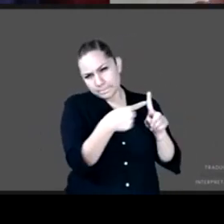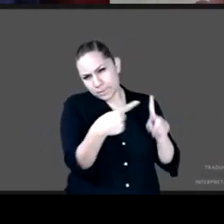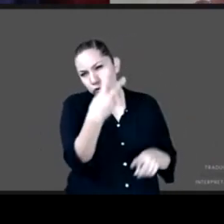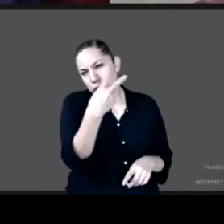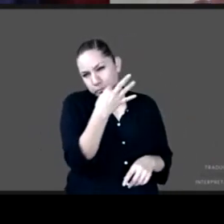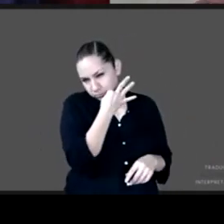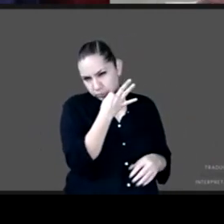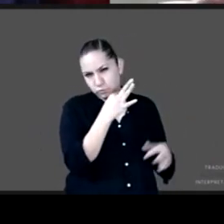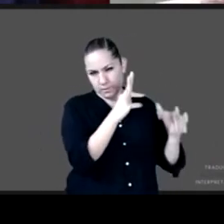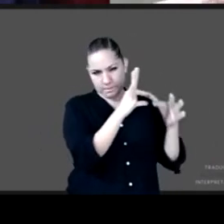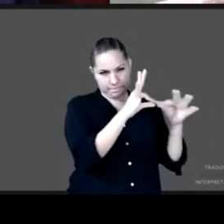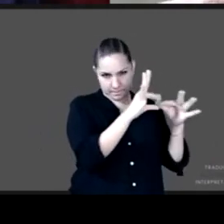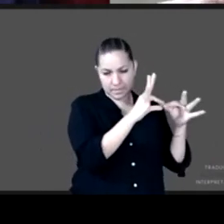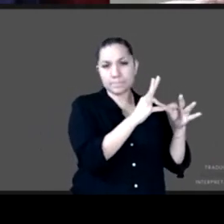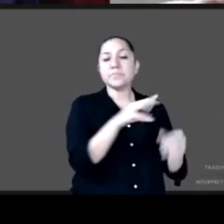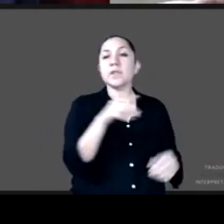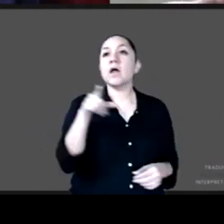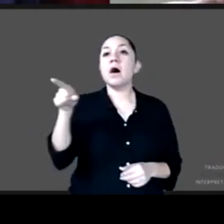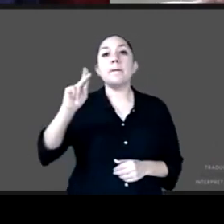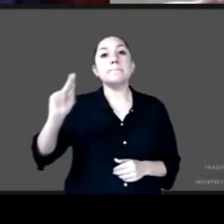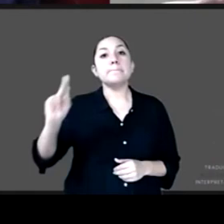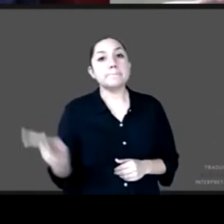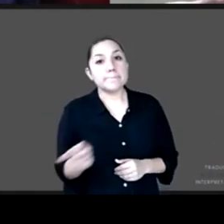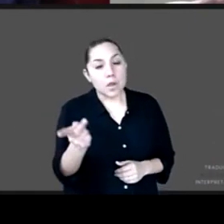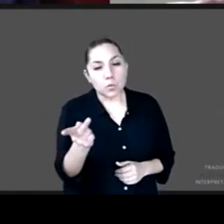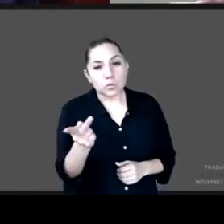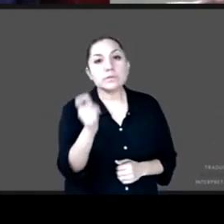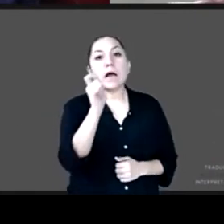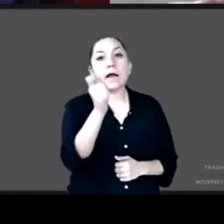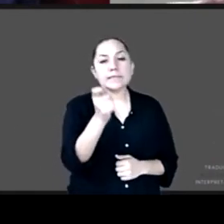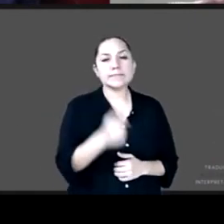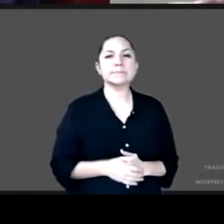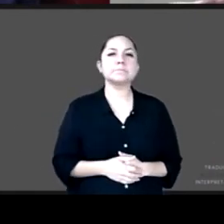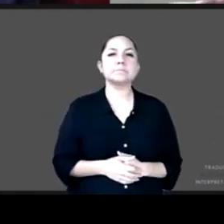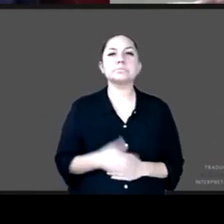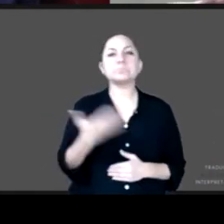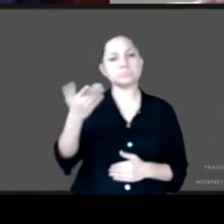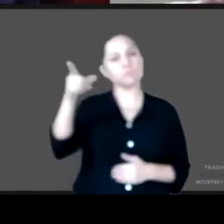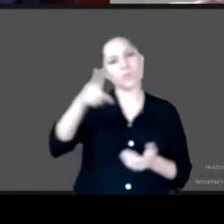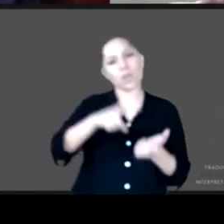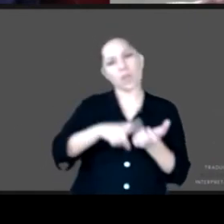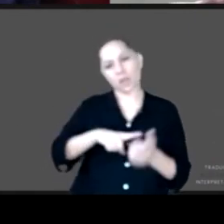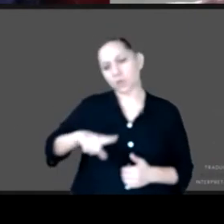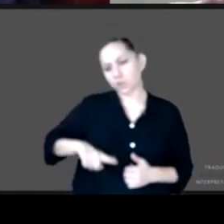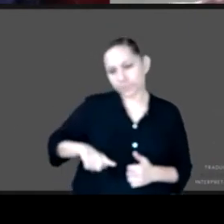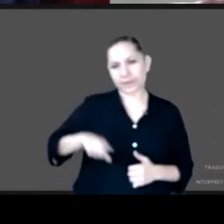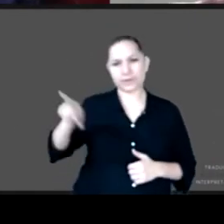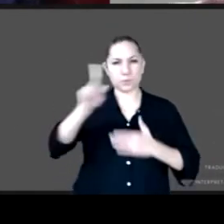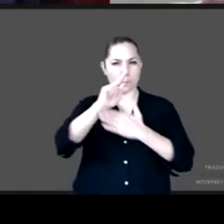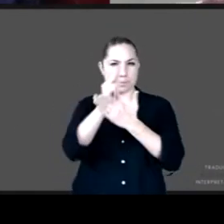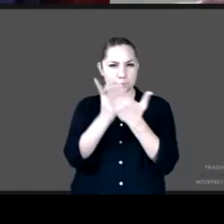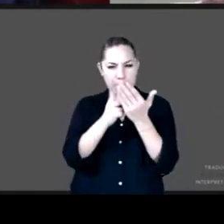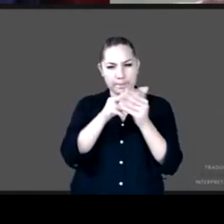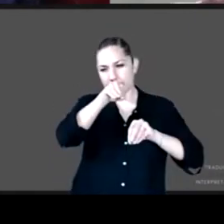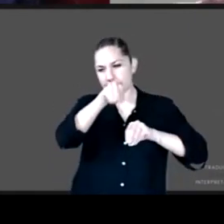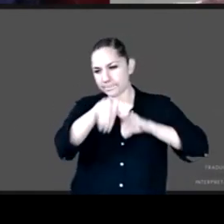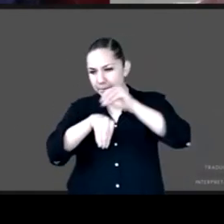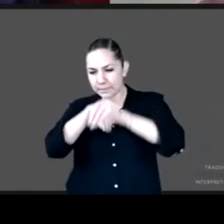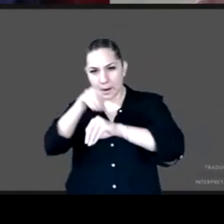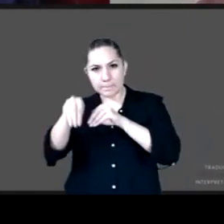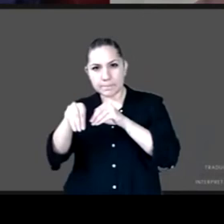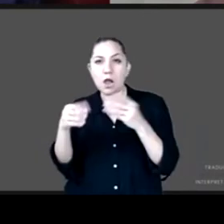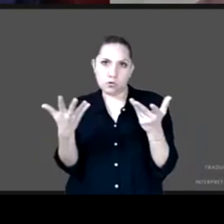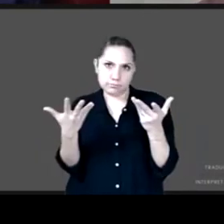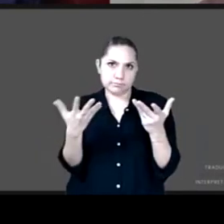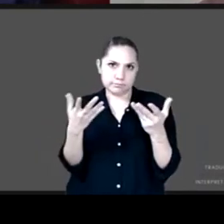tiene que ver con las políticas la fraseo en términos de María Teresa Hernández dice ¿por qué las políticas públicas no